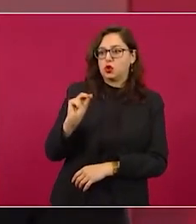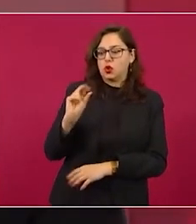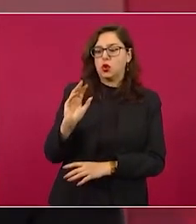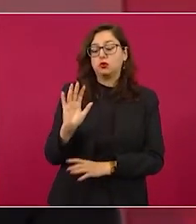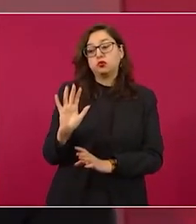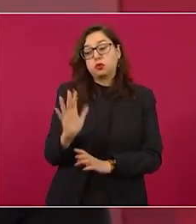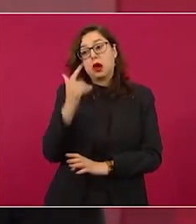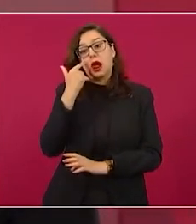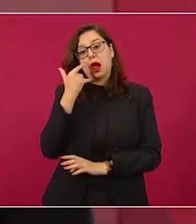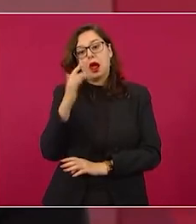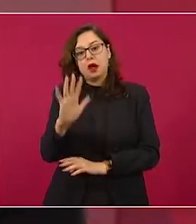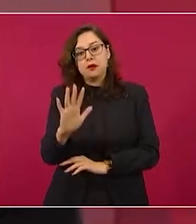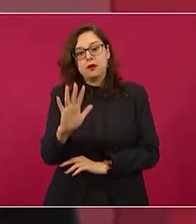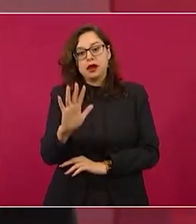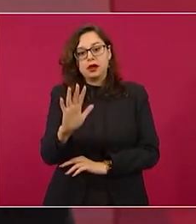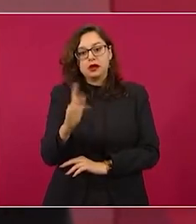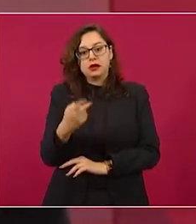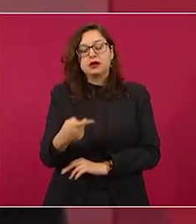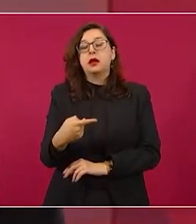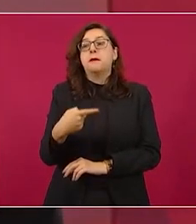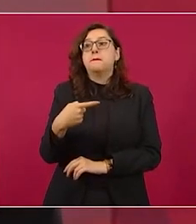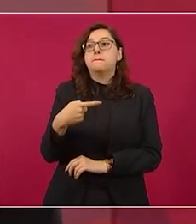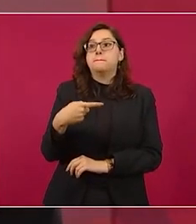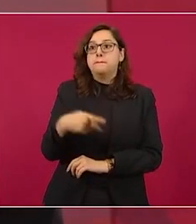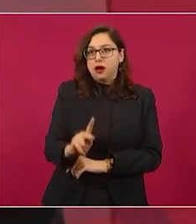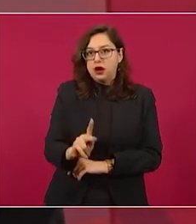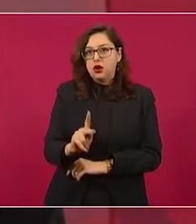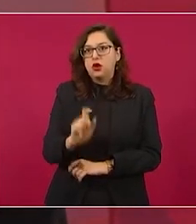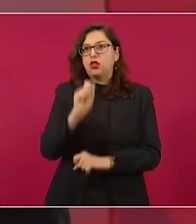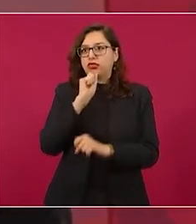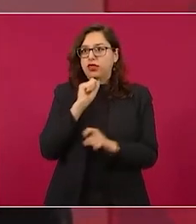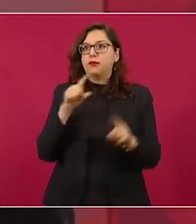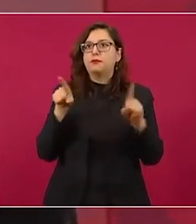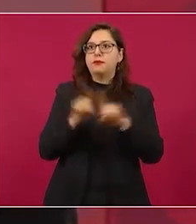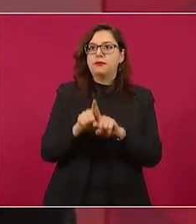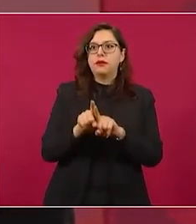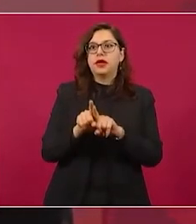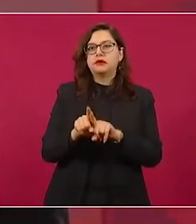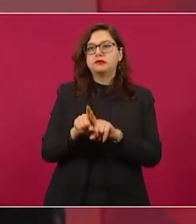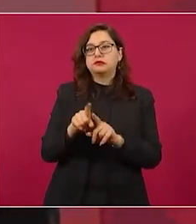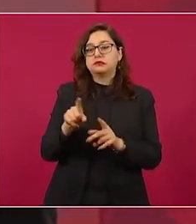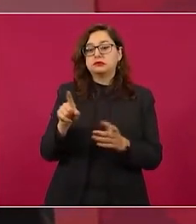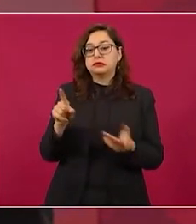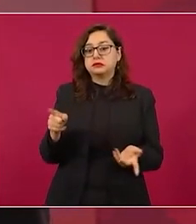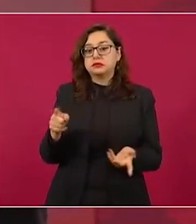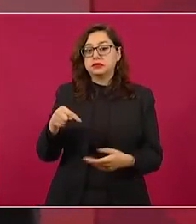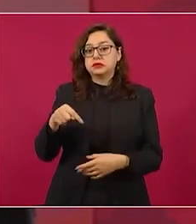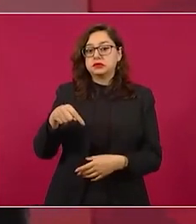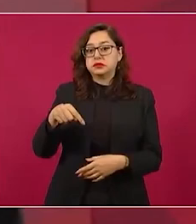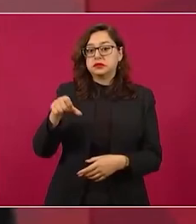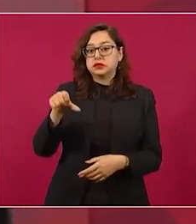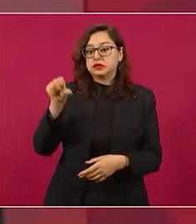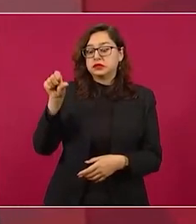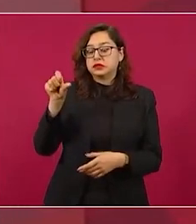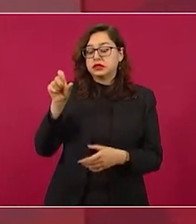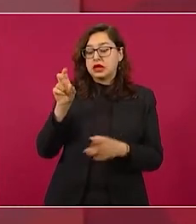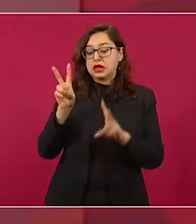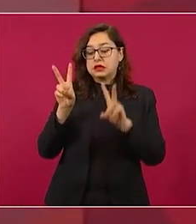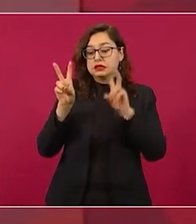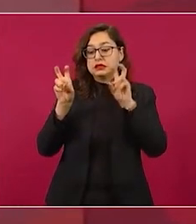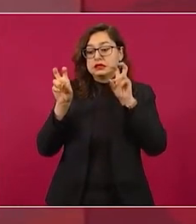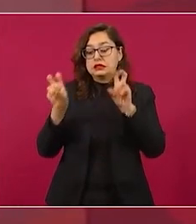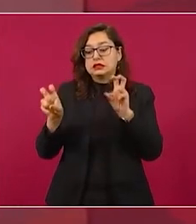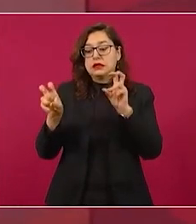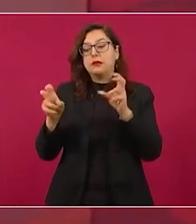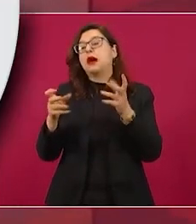se dé a conocer, me refiero a esta idea de propaganda, de no